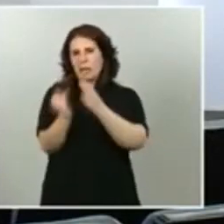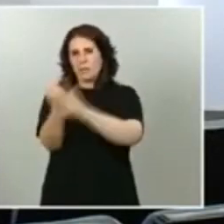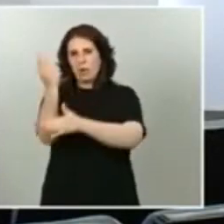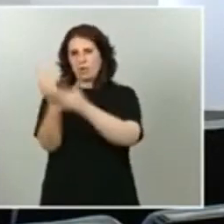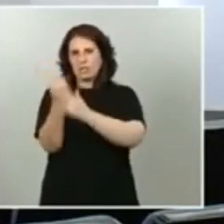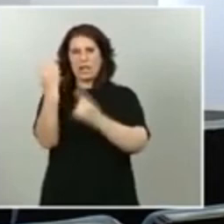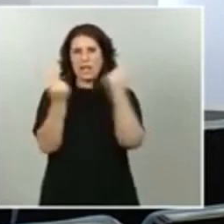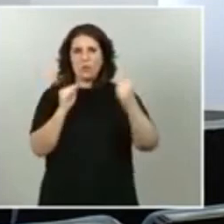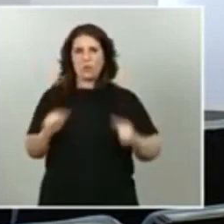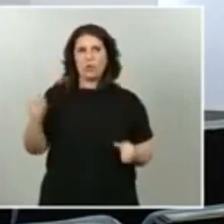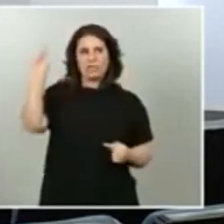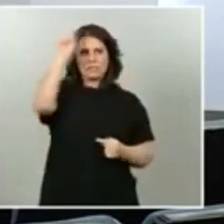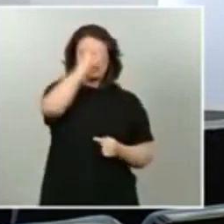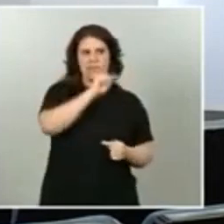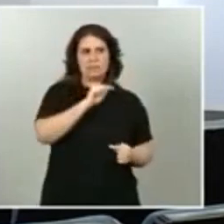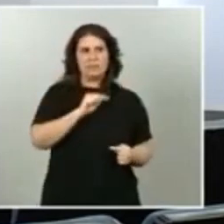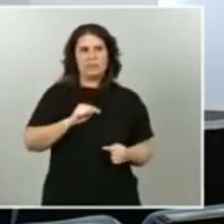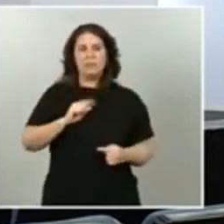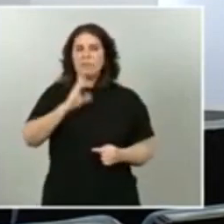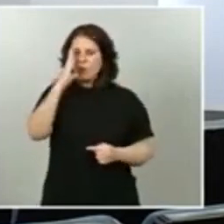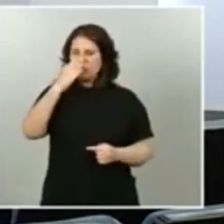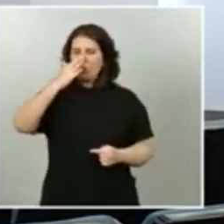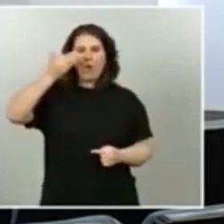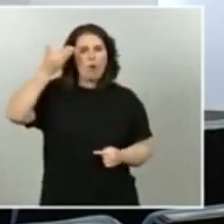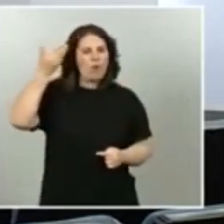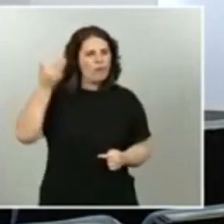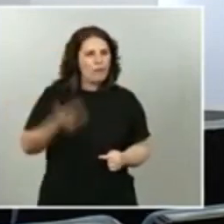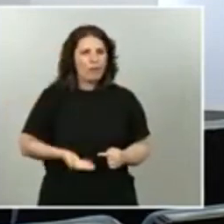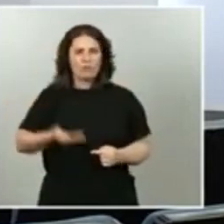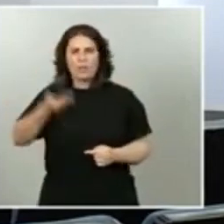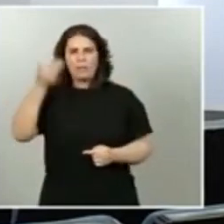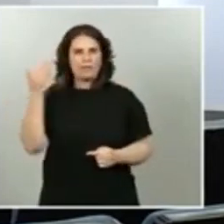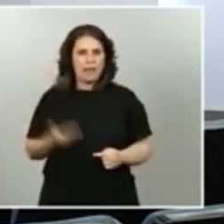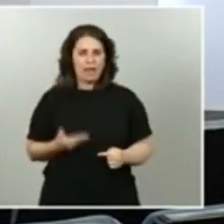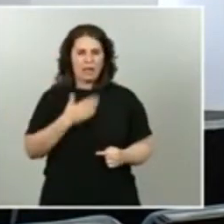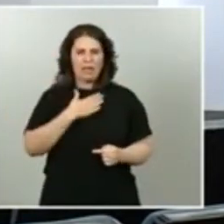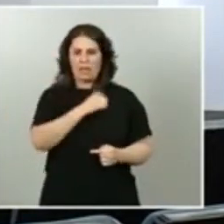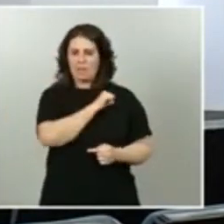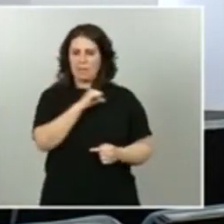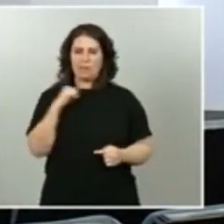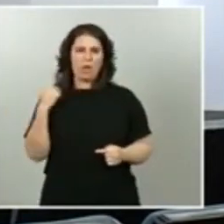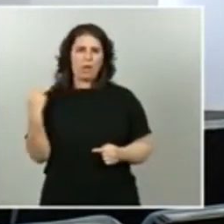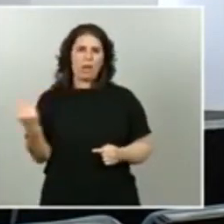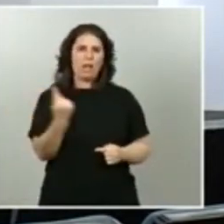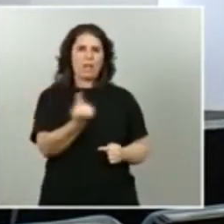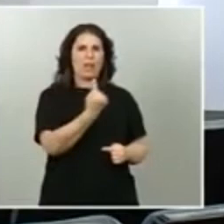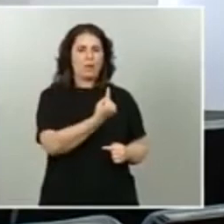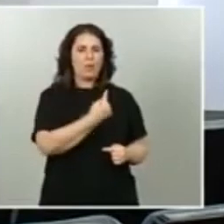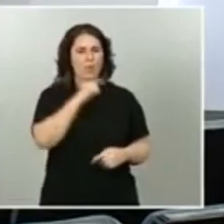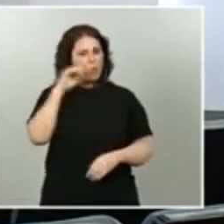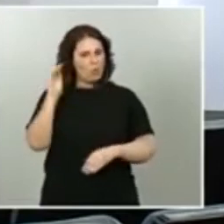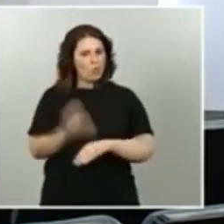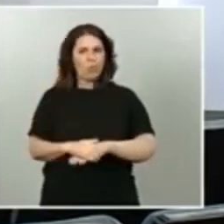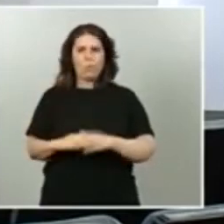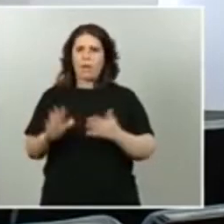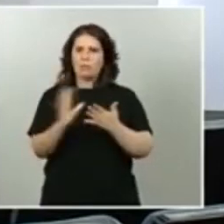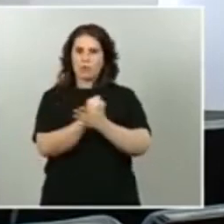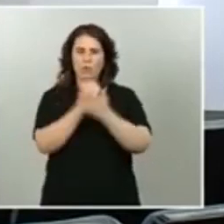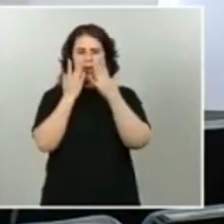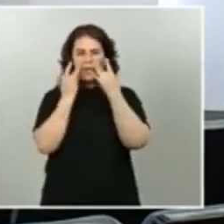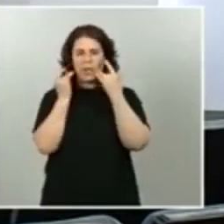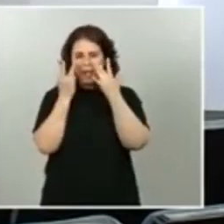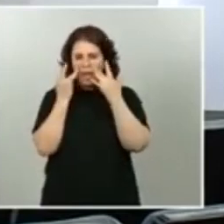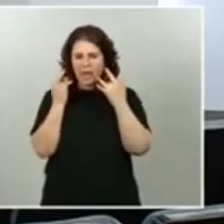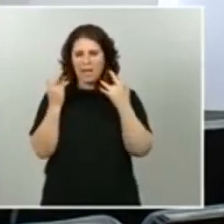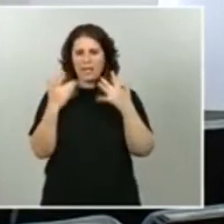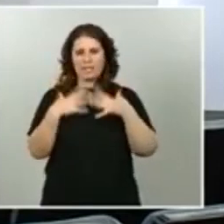nuestro país para ello es fundamental que cada uno de manera individual mantenga las condiciones higiénicas las condiciones sanitarias